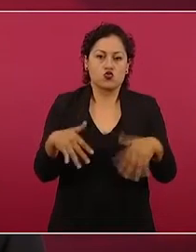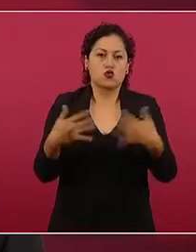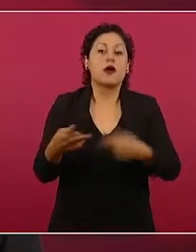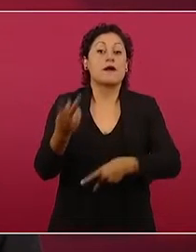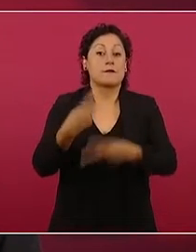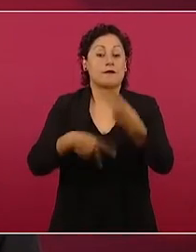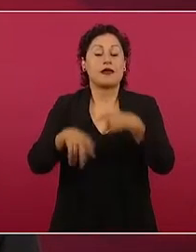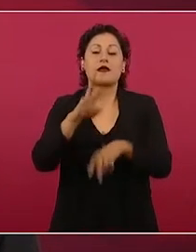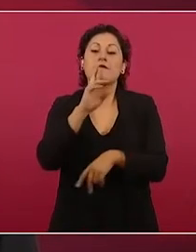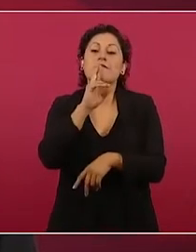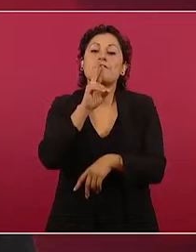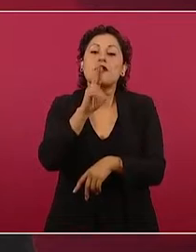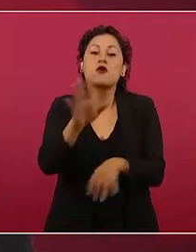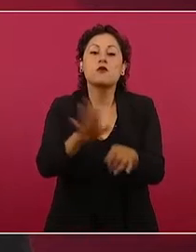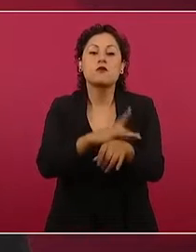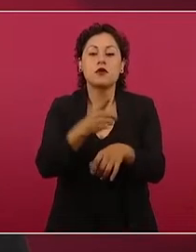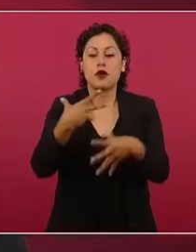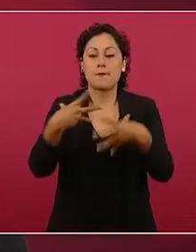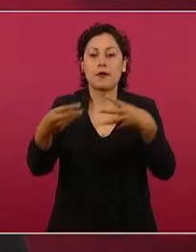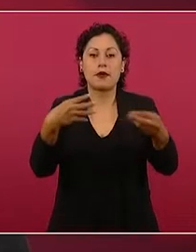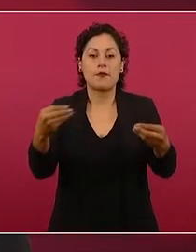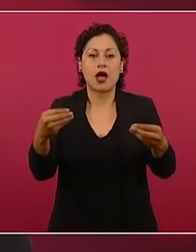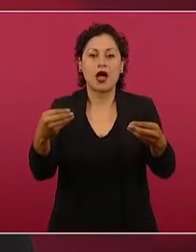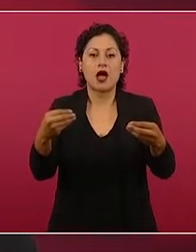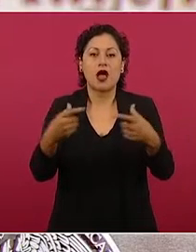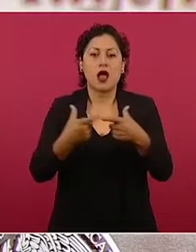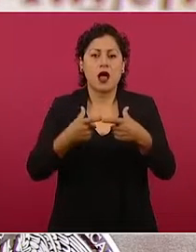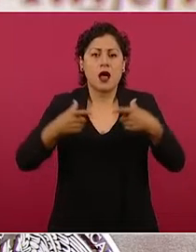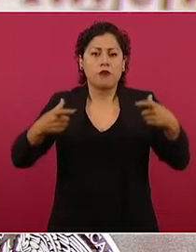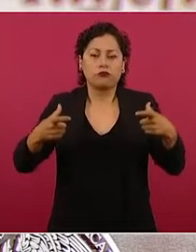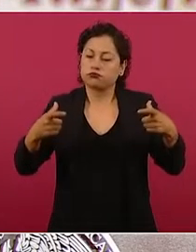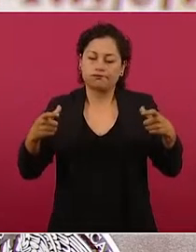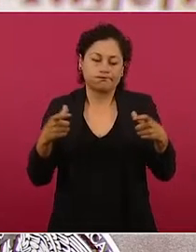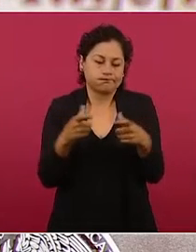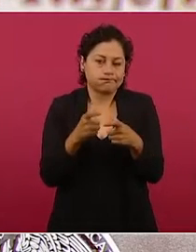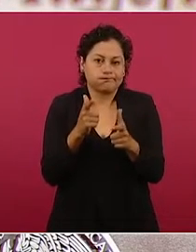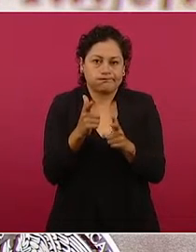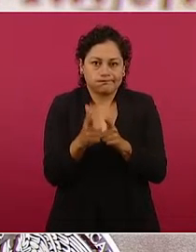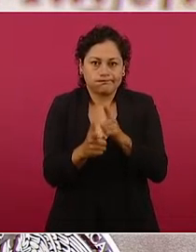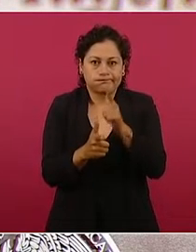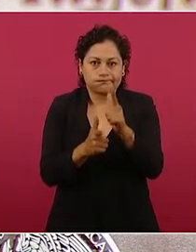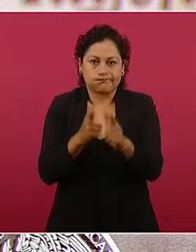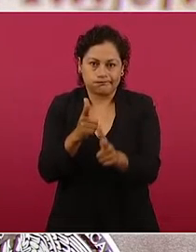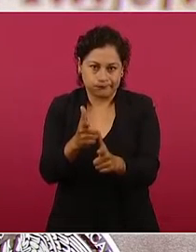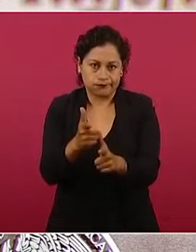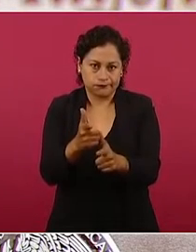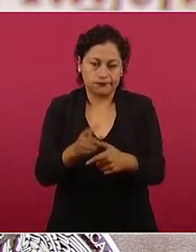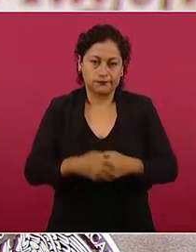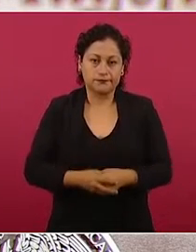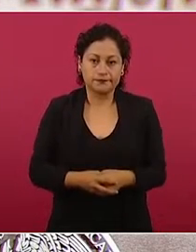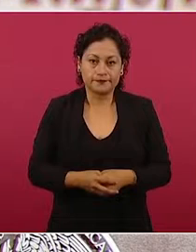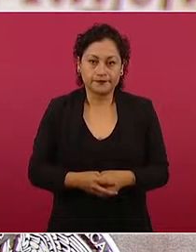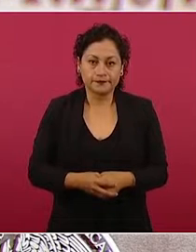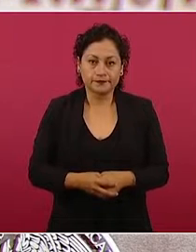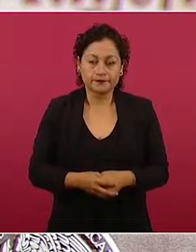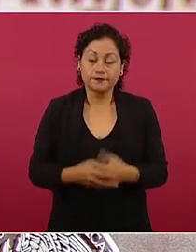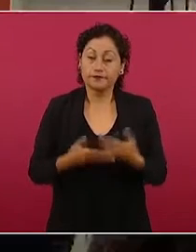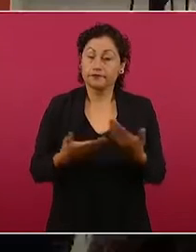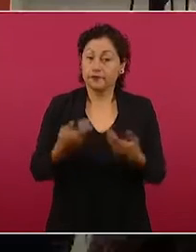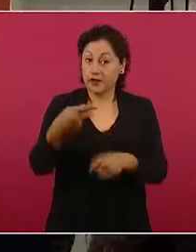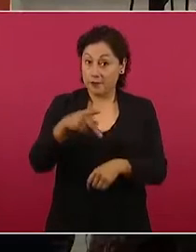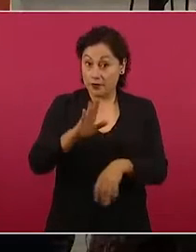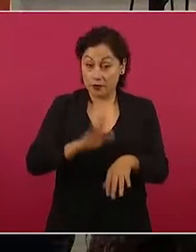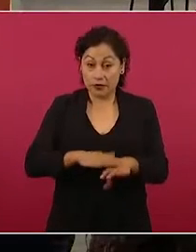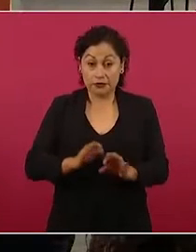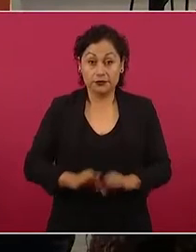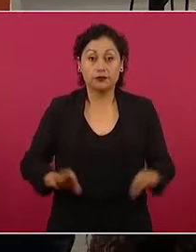hace que la propagación sea más lenta de lo que fue con la variante Ómicron original. Lo más importante es